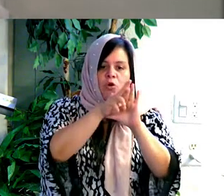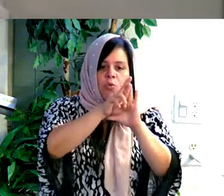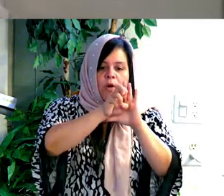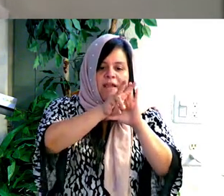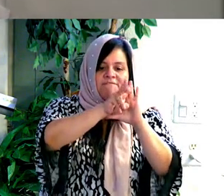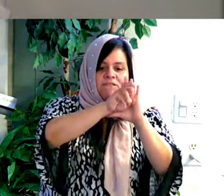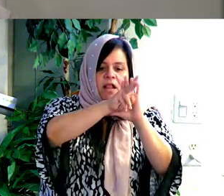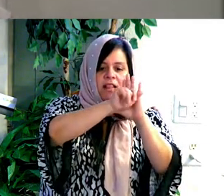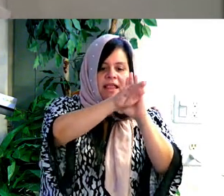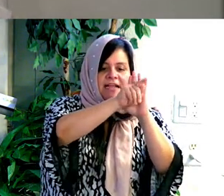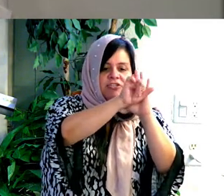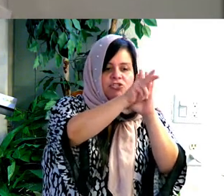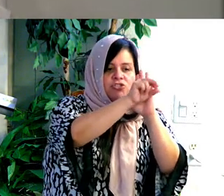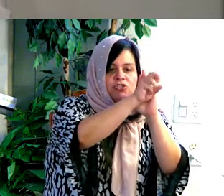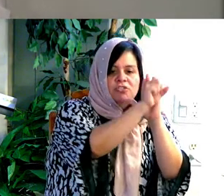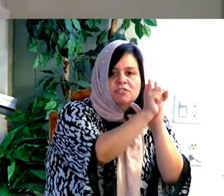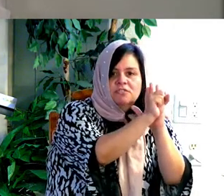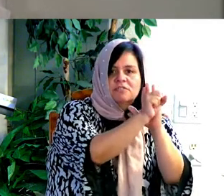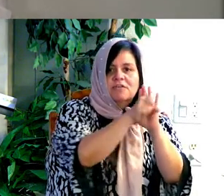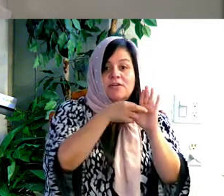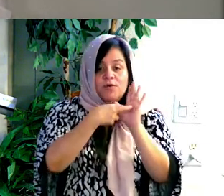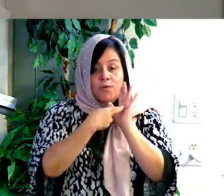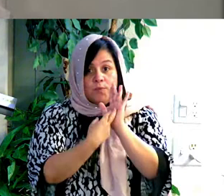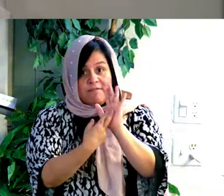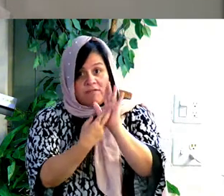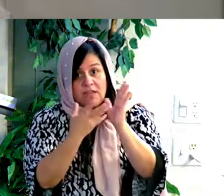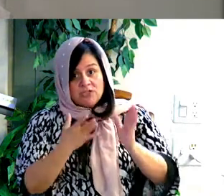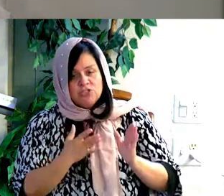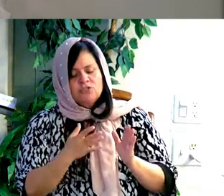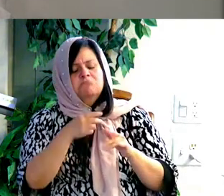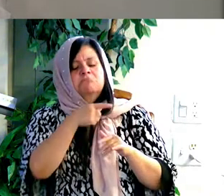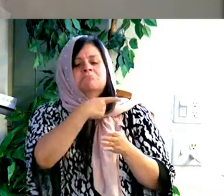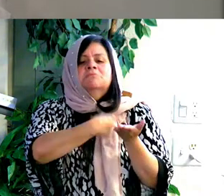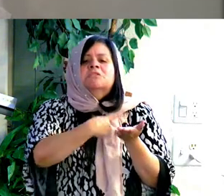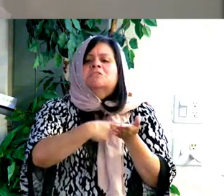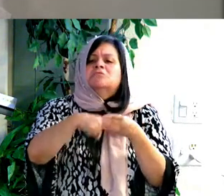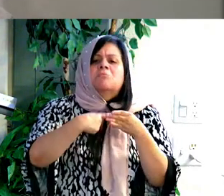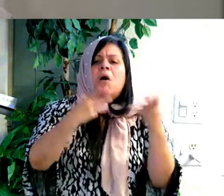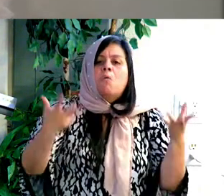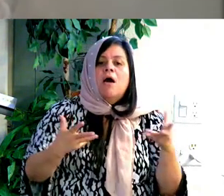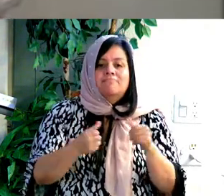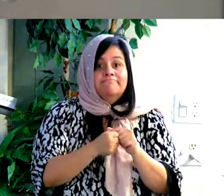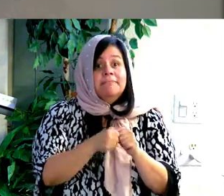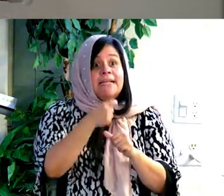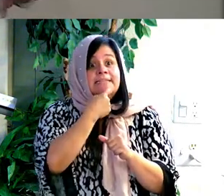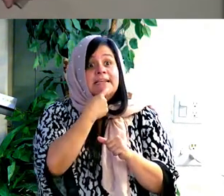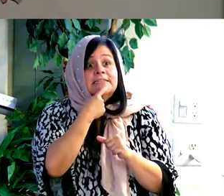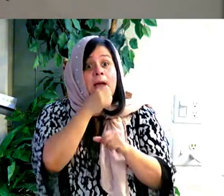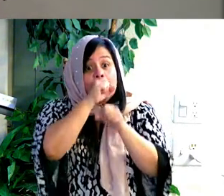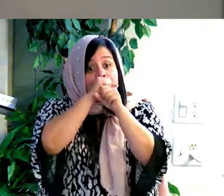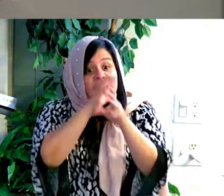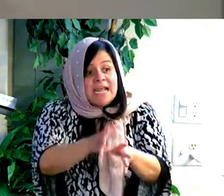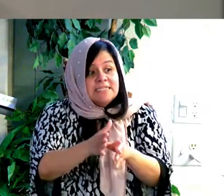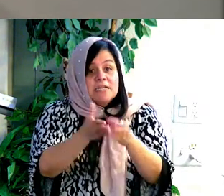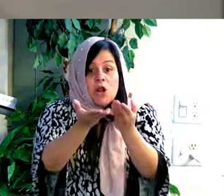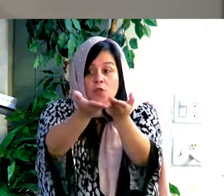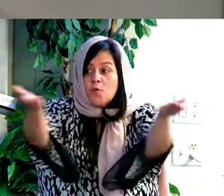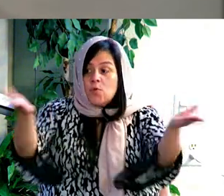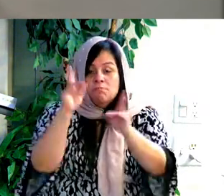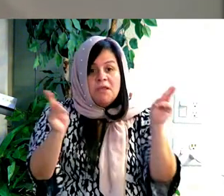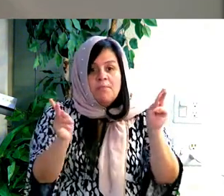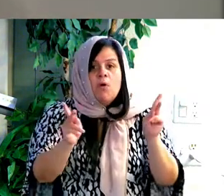Apocalipsis dice, benditas los que son invitados a la boda. So, the wedding is center,